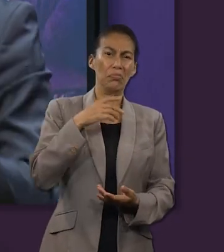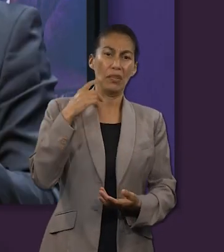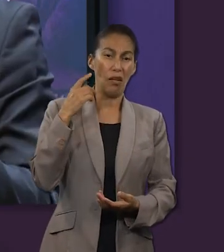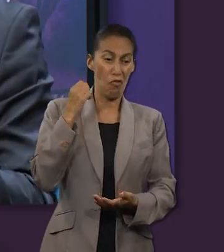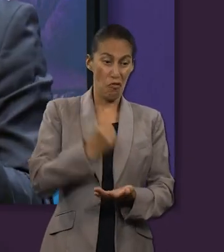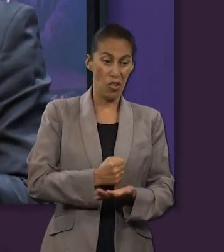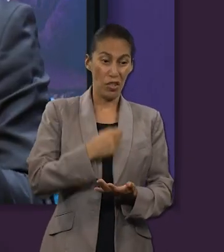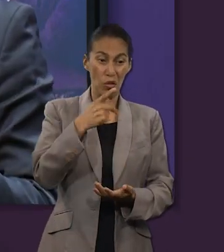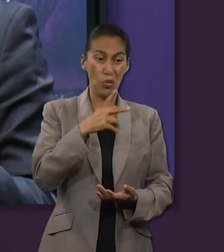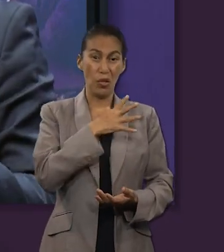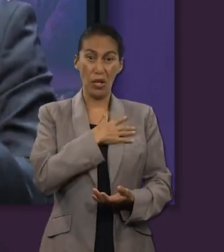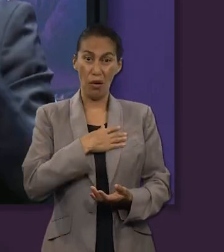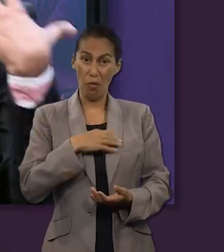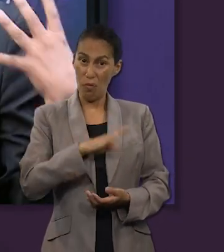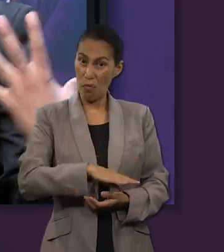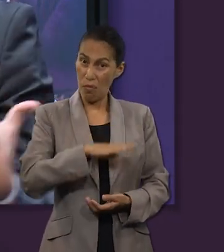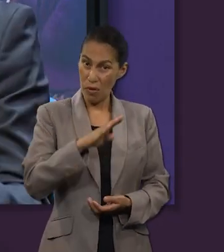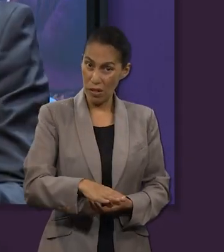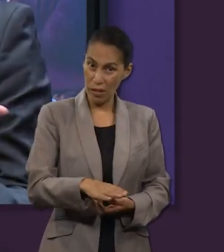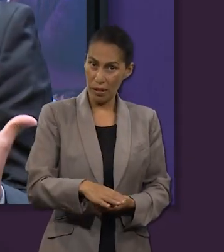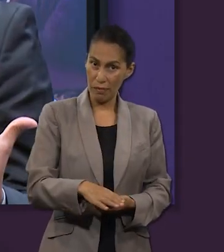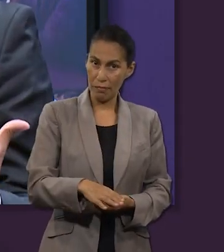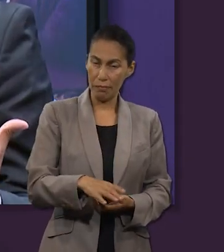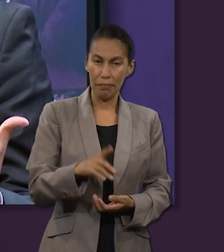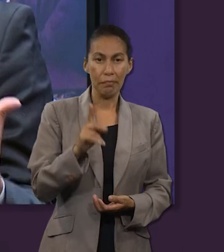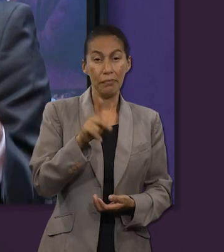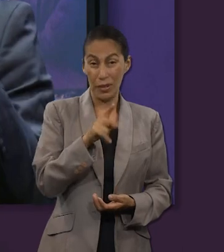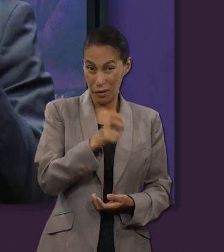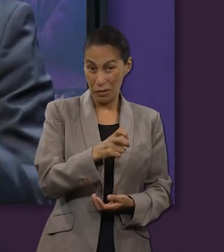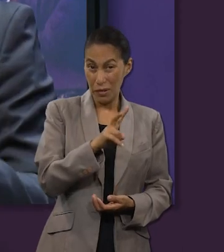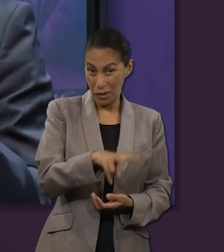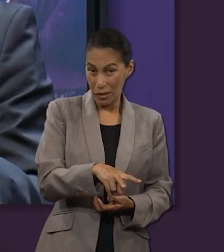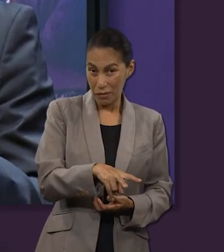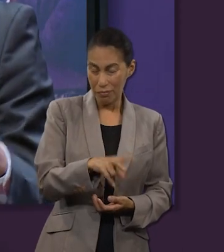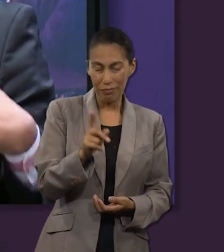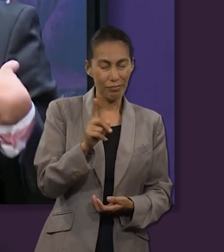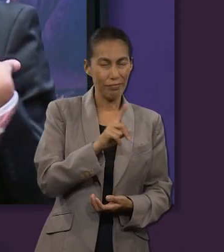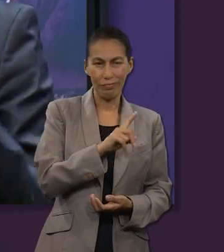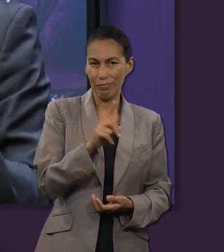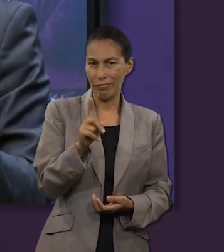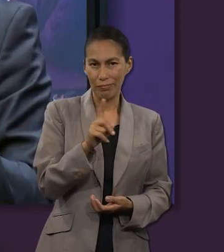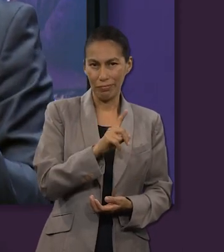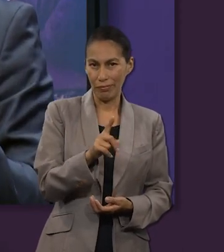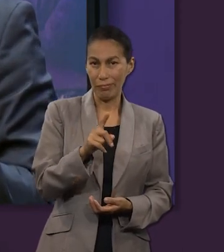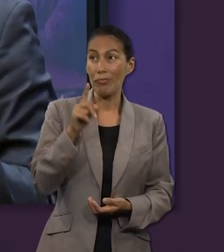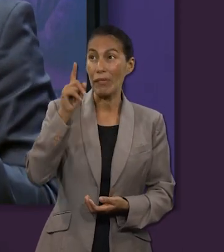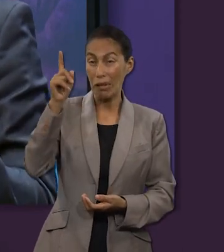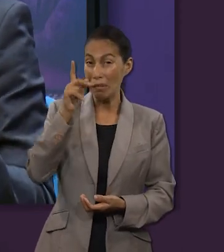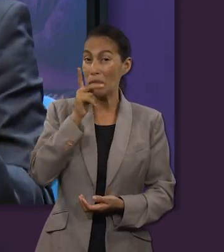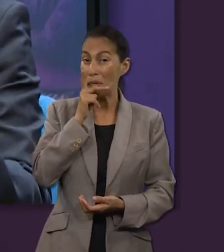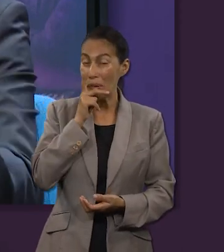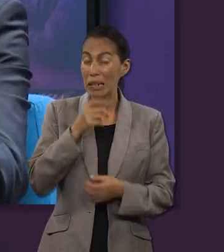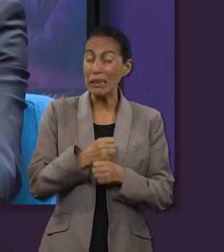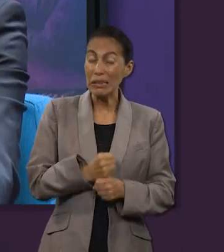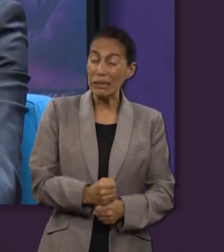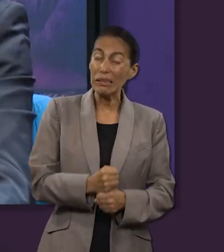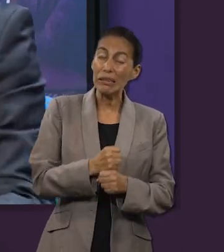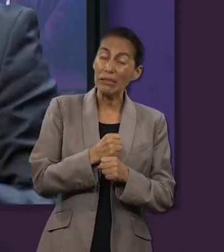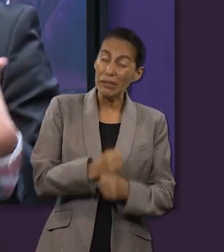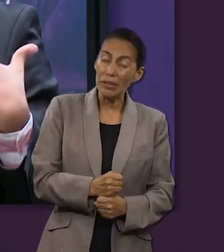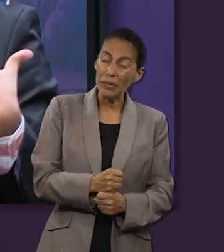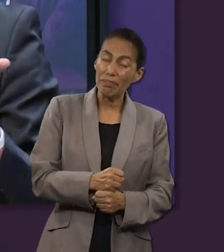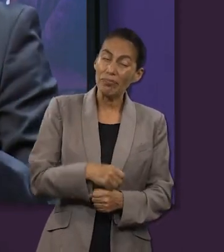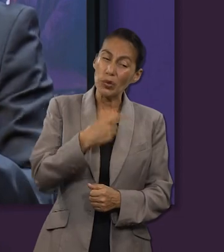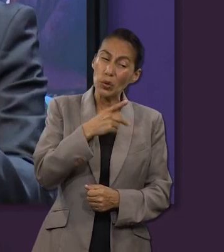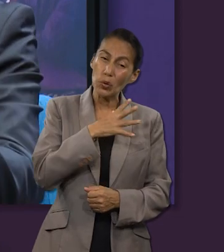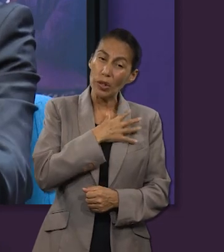exige la muerte de su hijo para poder redimirnos pero más que eso es la persona que hizo el sacrificio